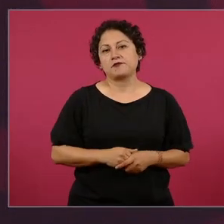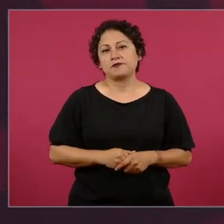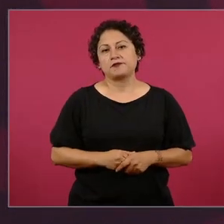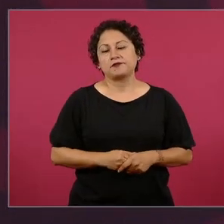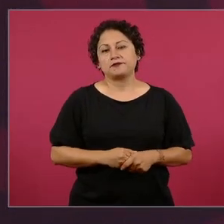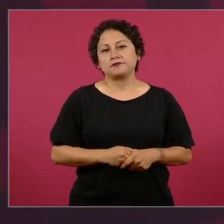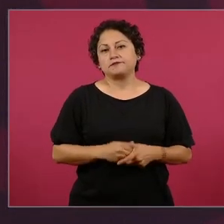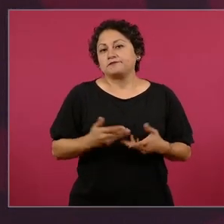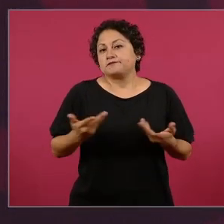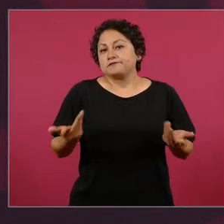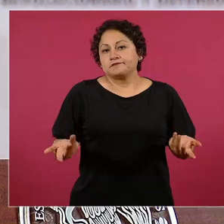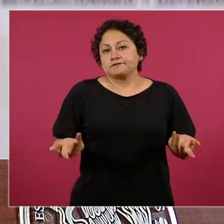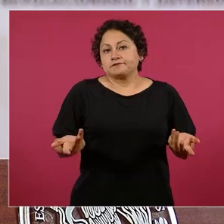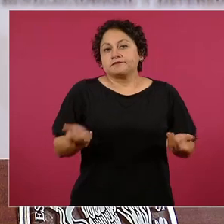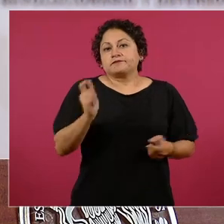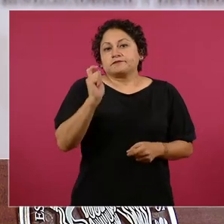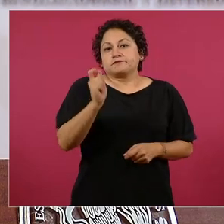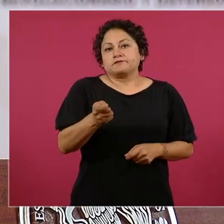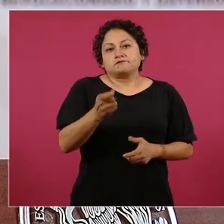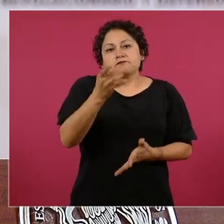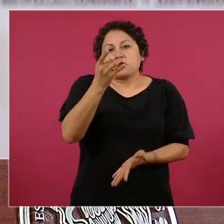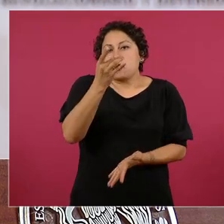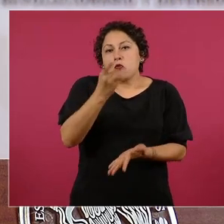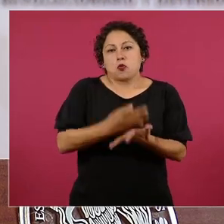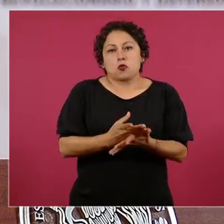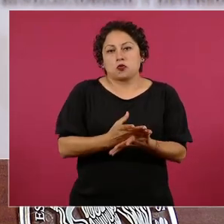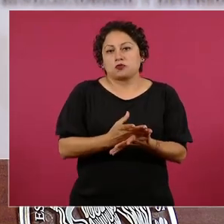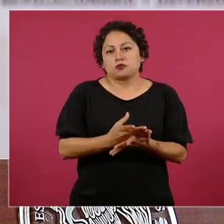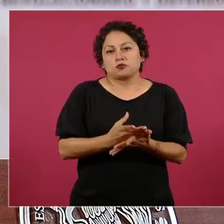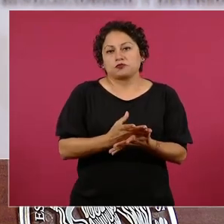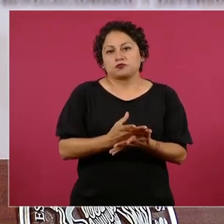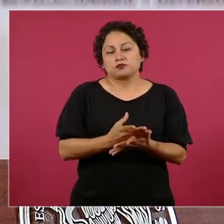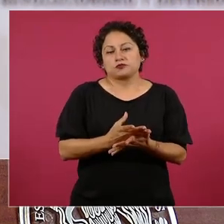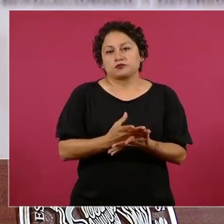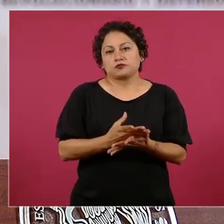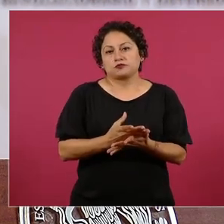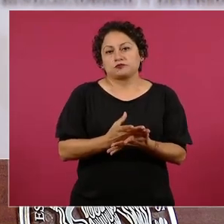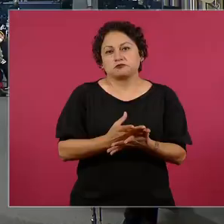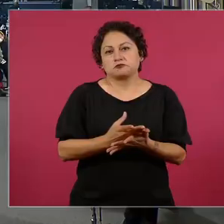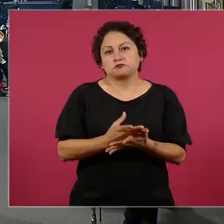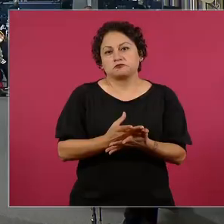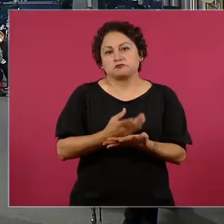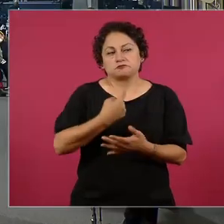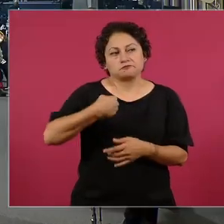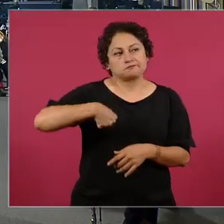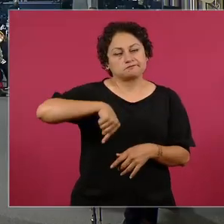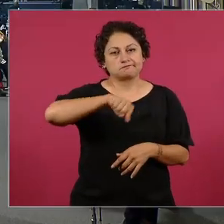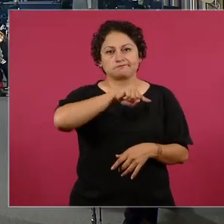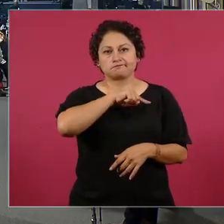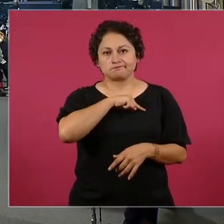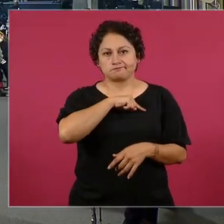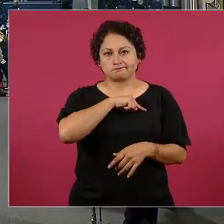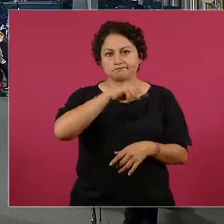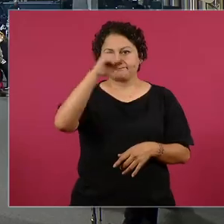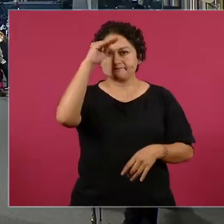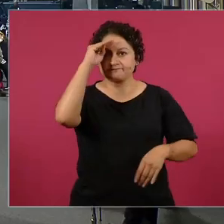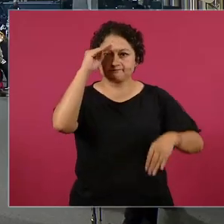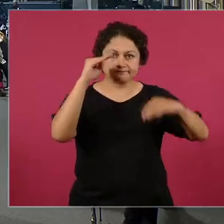y es cosa nada más de pensar en la levantada,